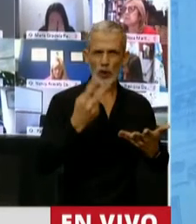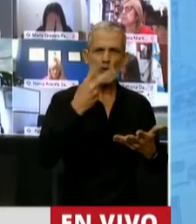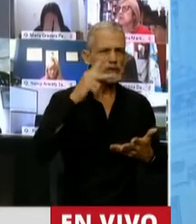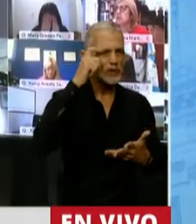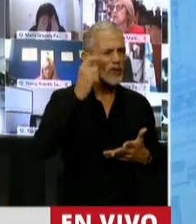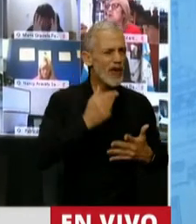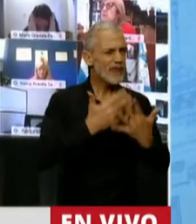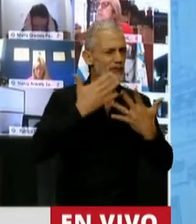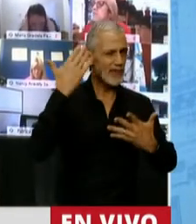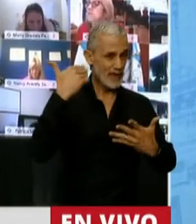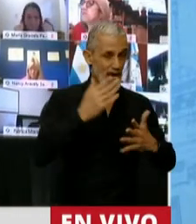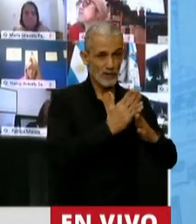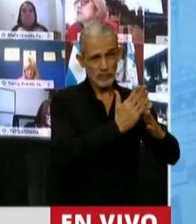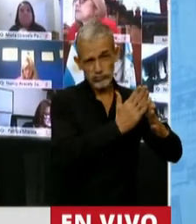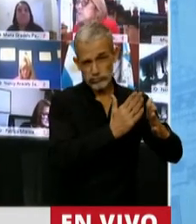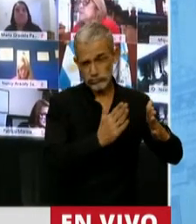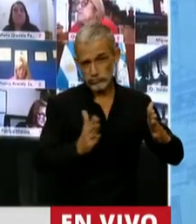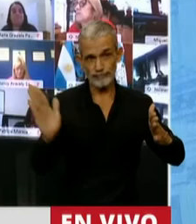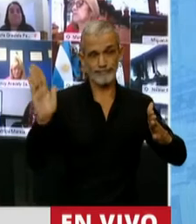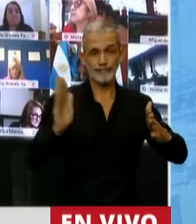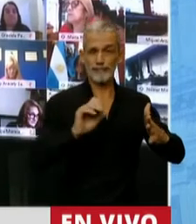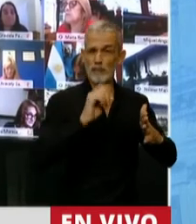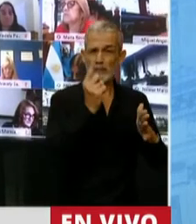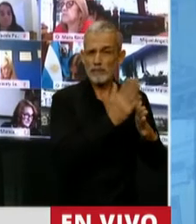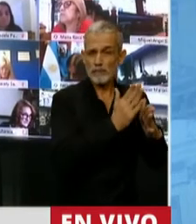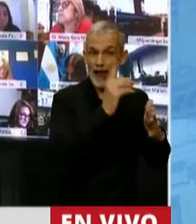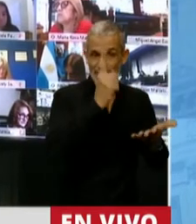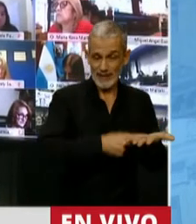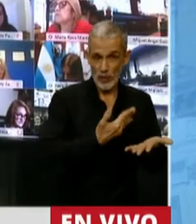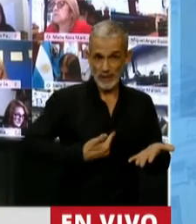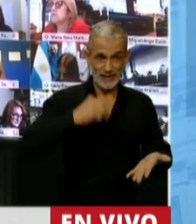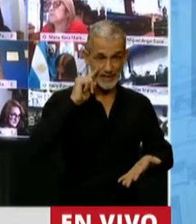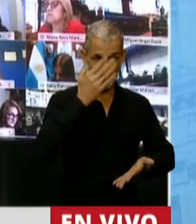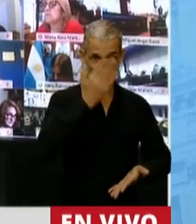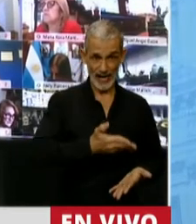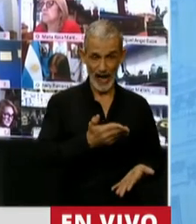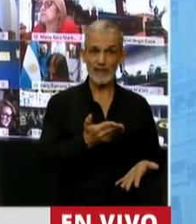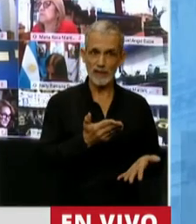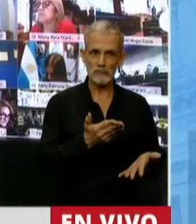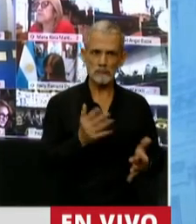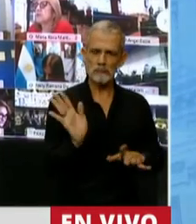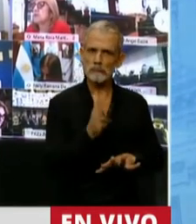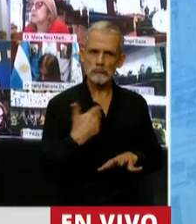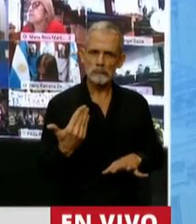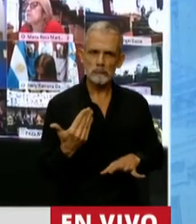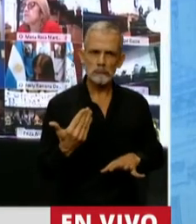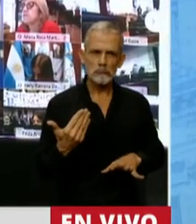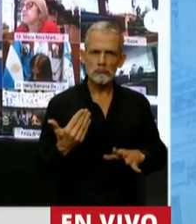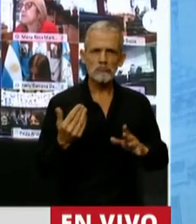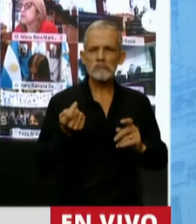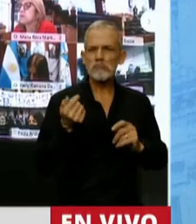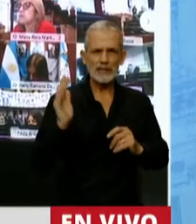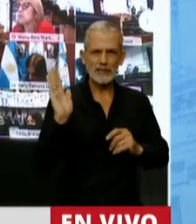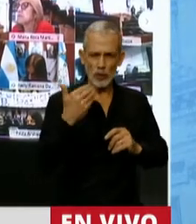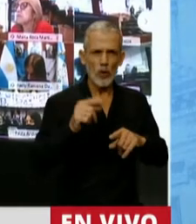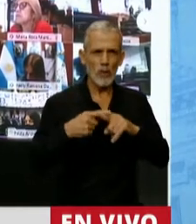Y la verdad que en esa primera decisión el presidente tuvo el acompañamiento prácticamente de todo